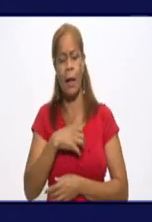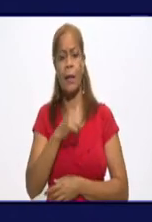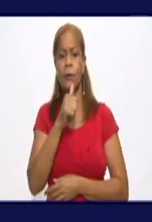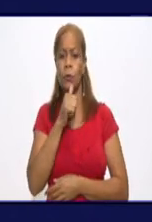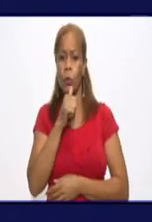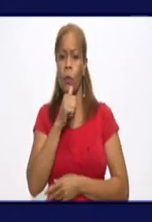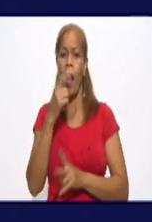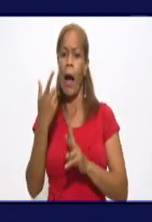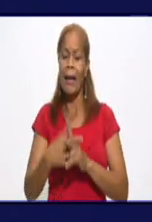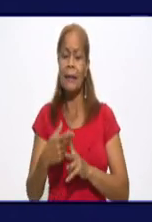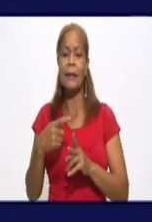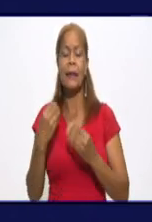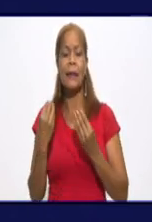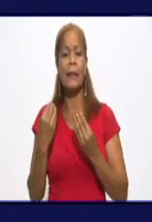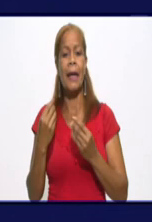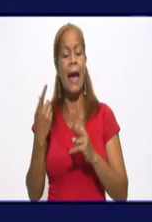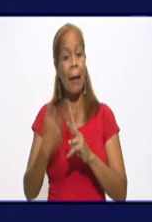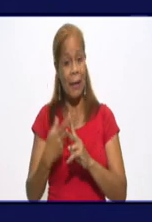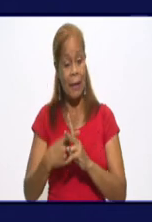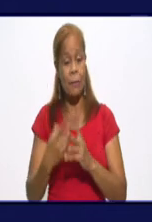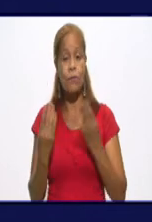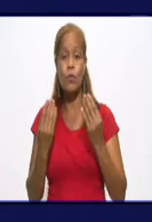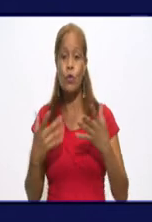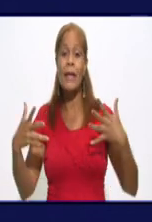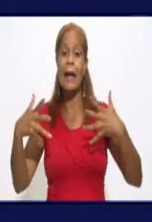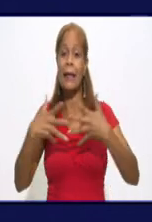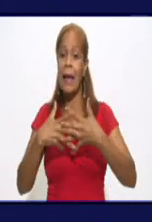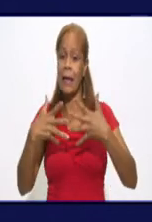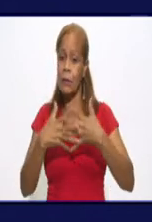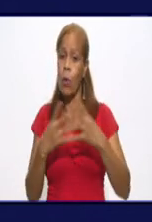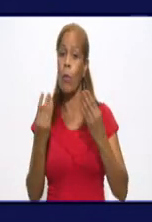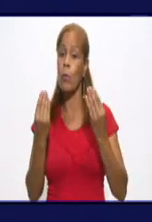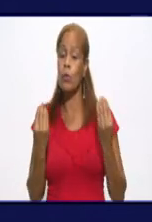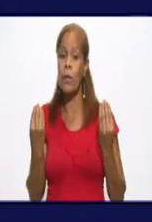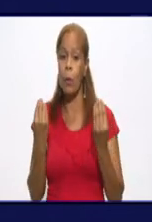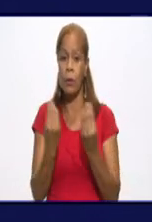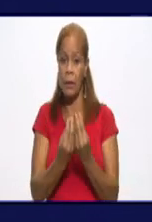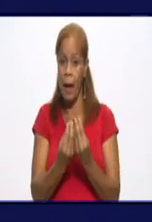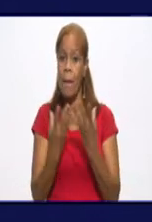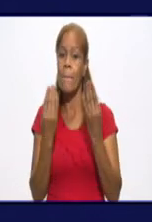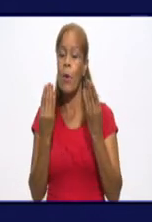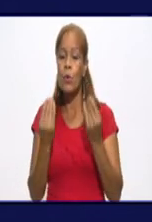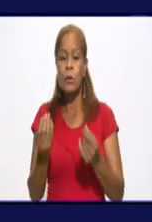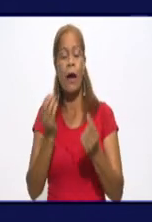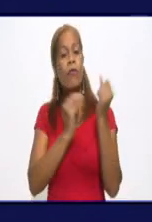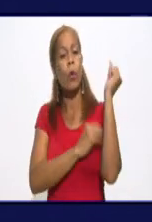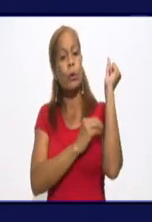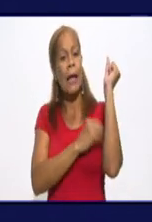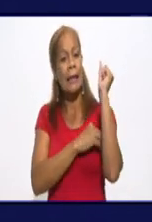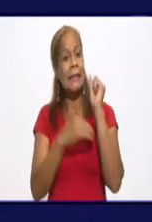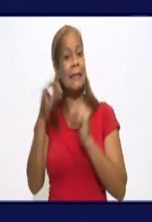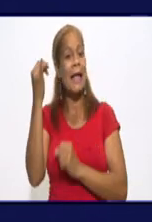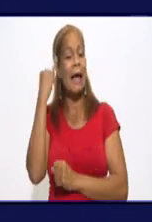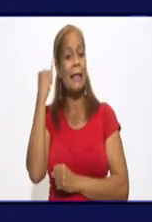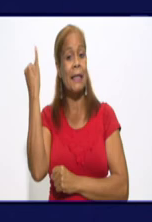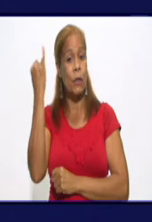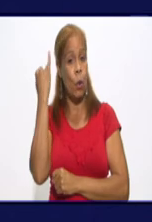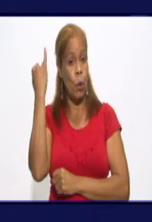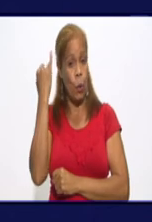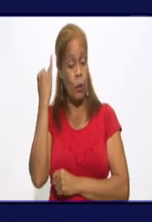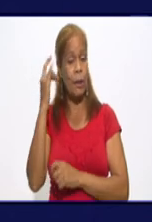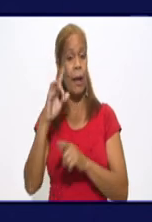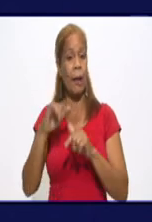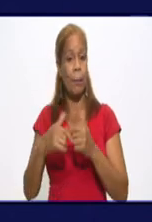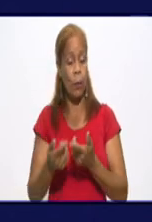primar mucha unidad. Tiene que primar también mucha fortaleza ideológica ante los ataques de nuestros enemigos por todas las